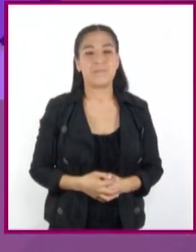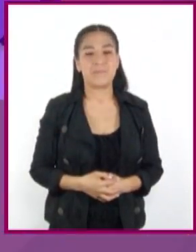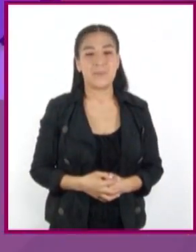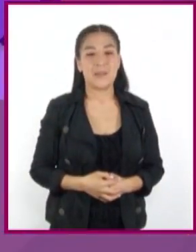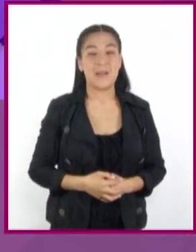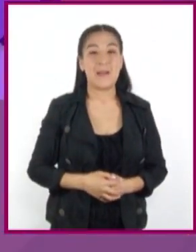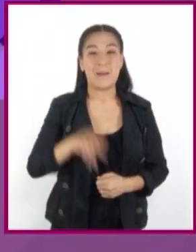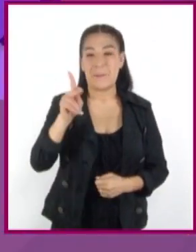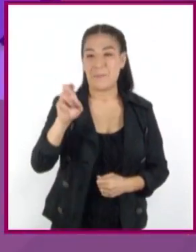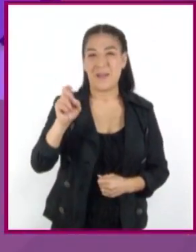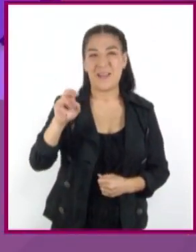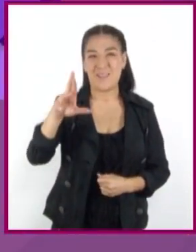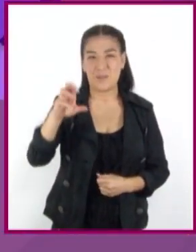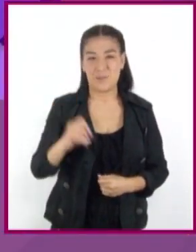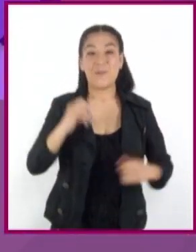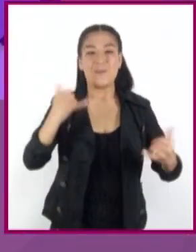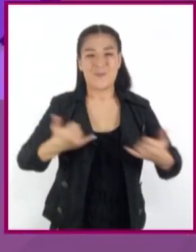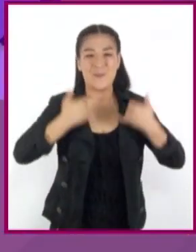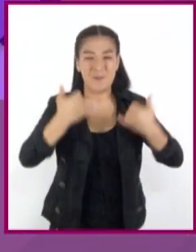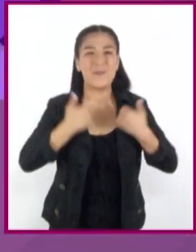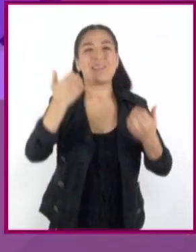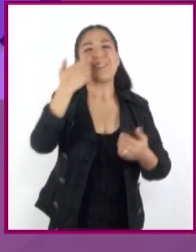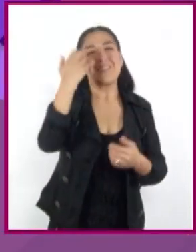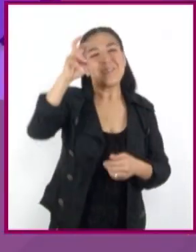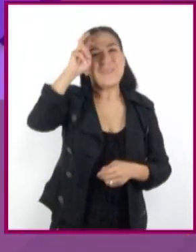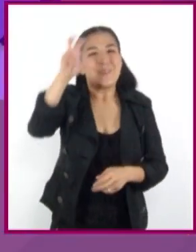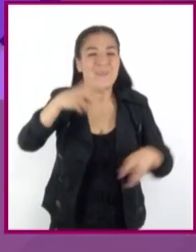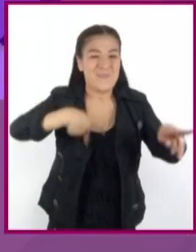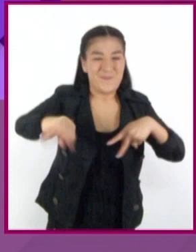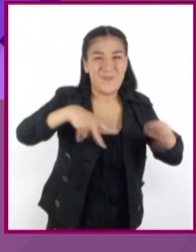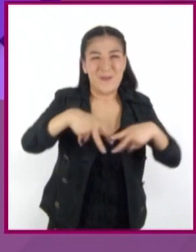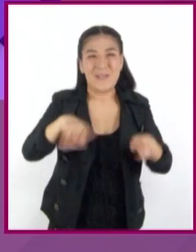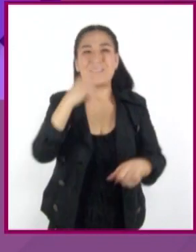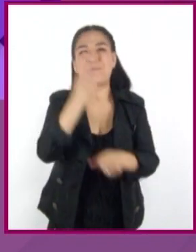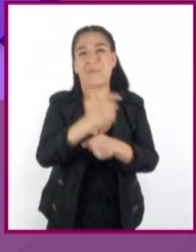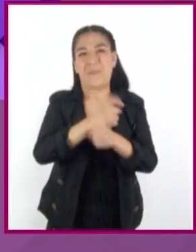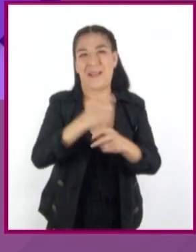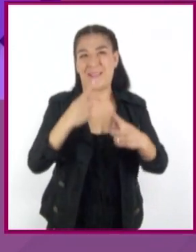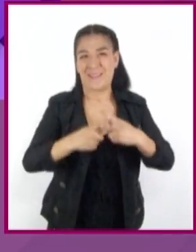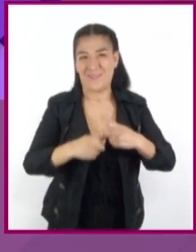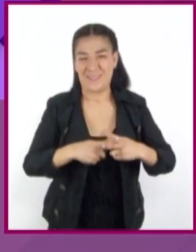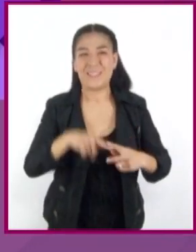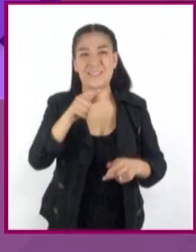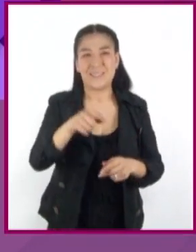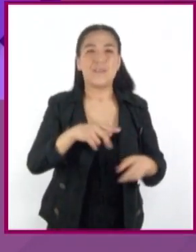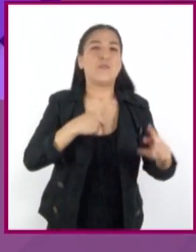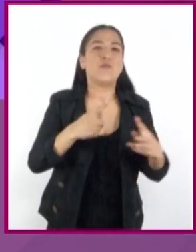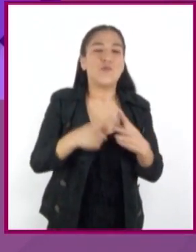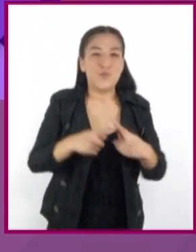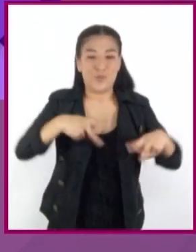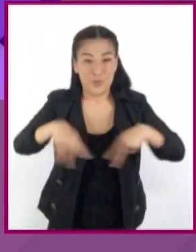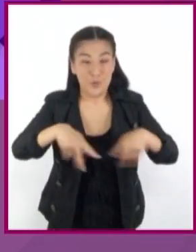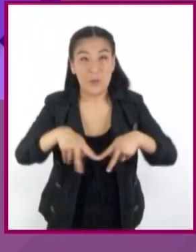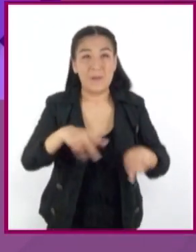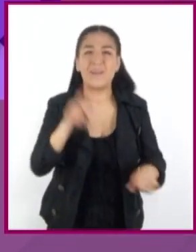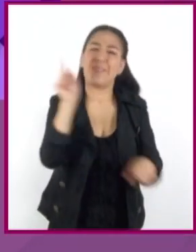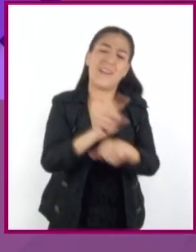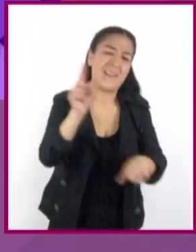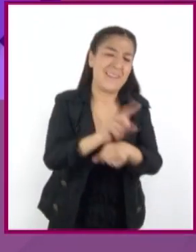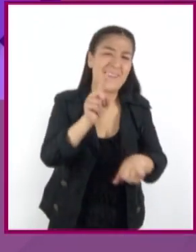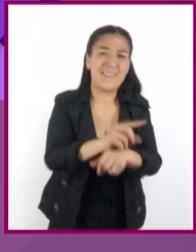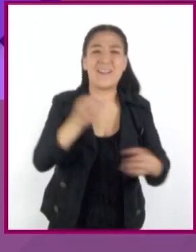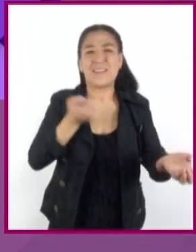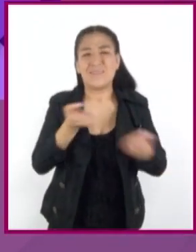Pedro es un joven que tenía el sueño de ser futbolista en primera división. Entrenaba todos los días después de la escuela